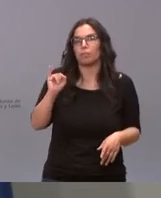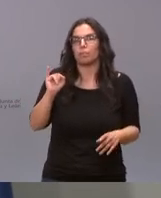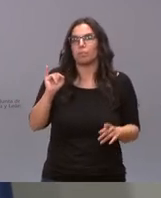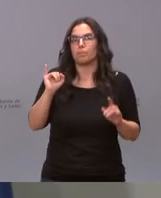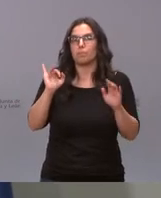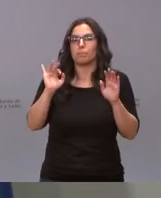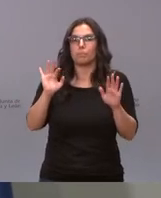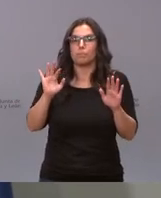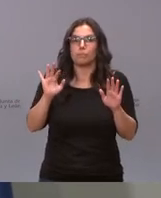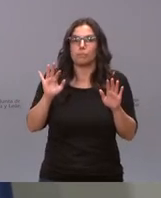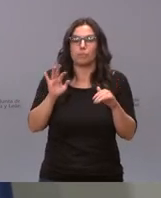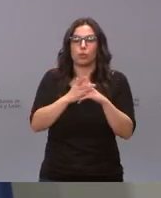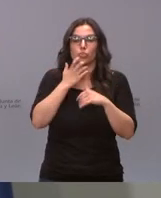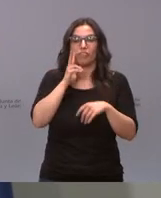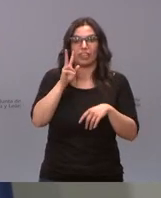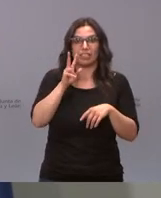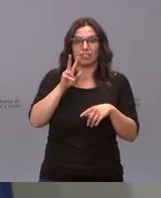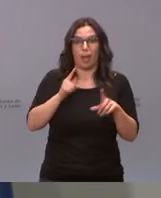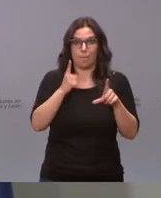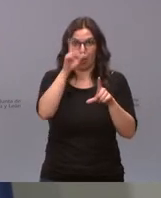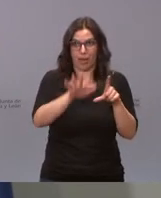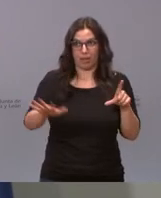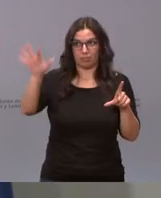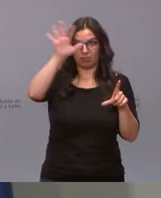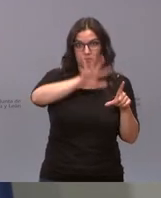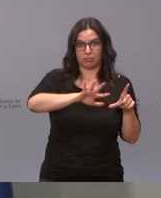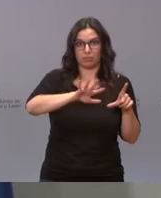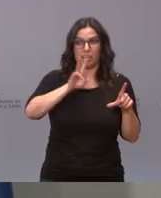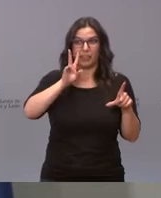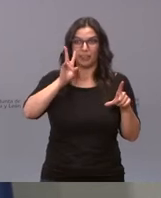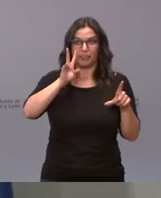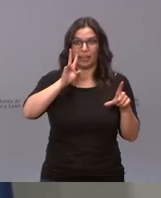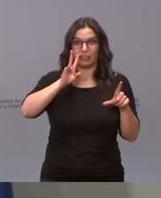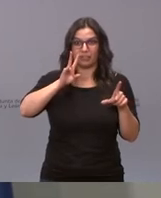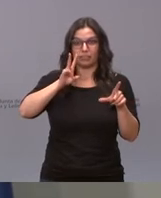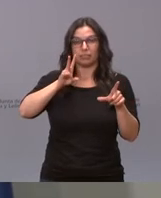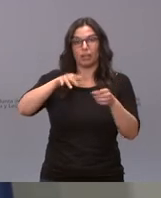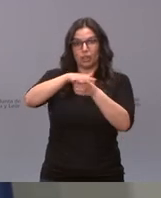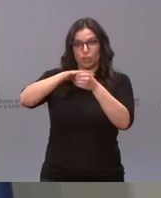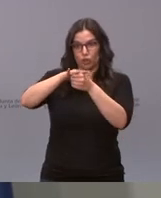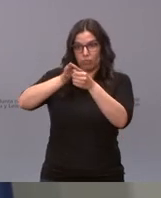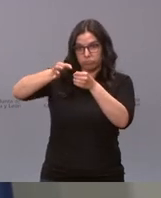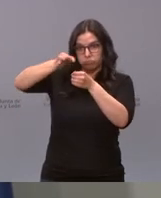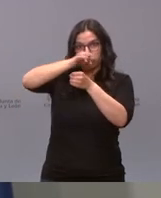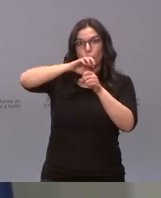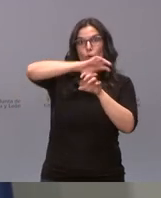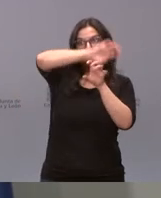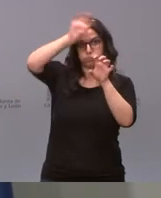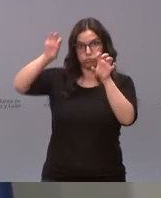si uno mira el mapa y mira la incidencia de las regiones colindantes pues tiene bastante relación